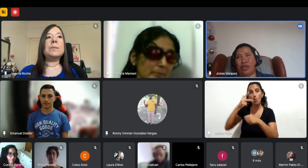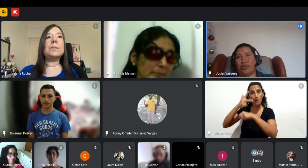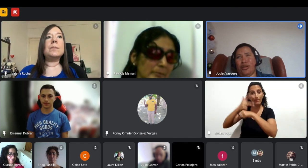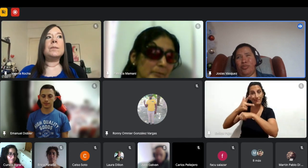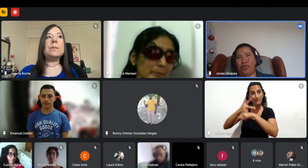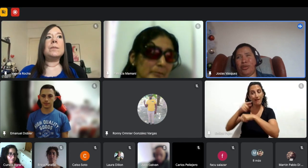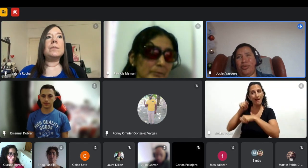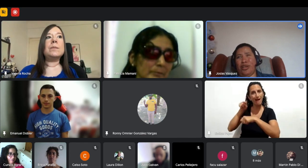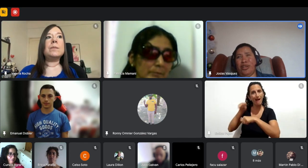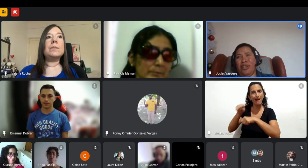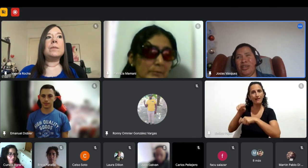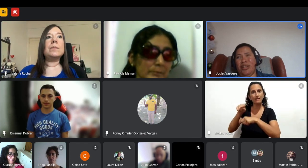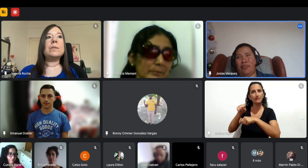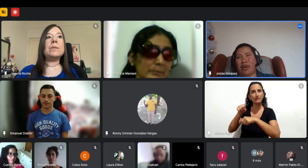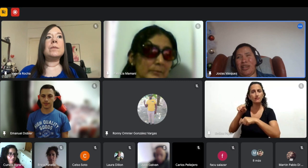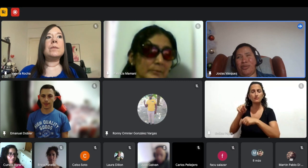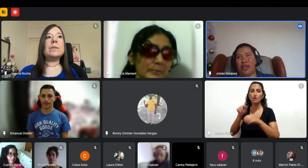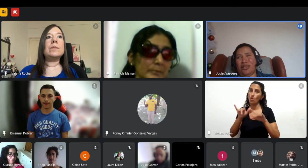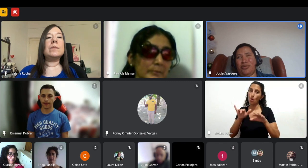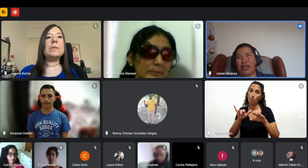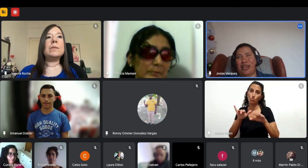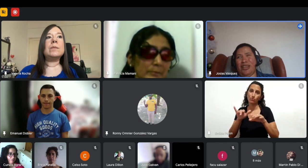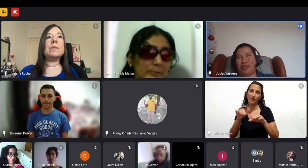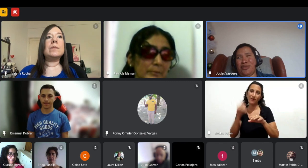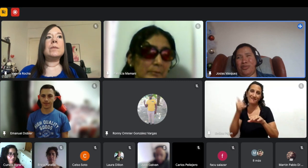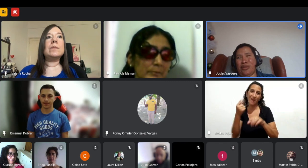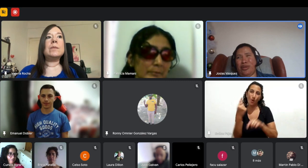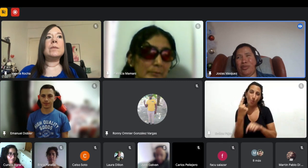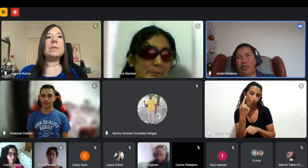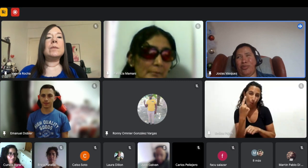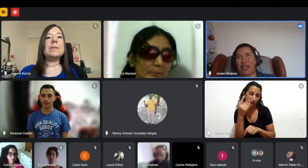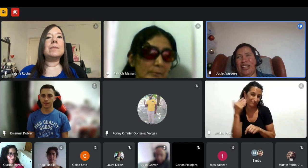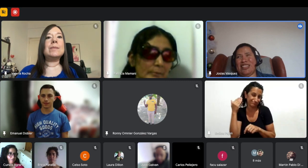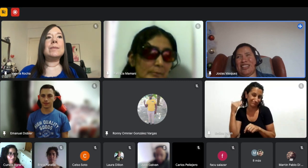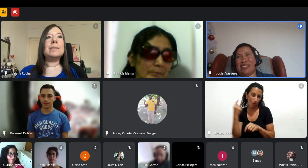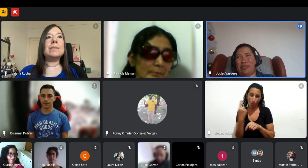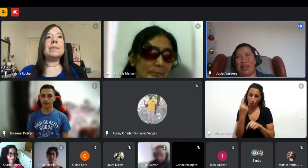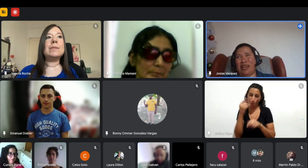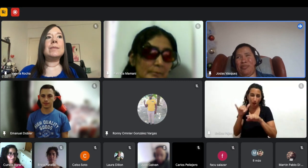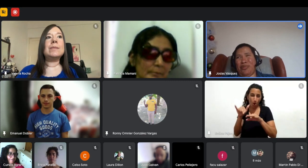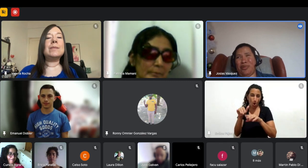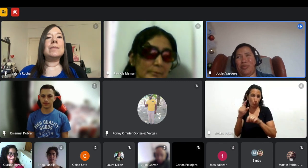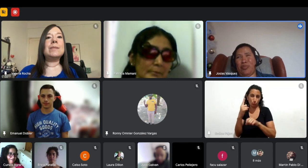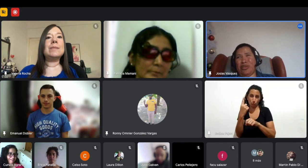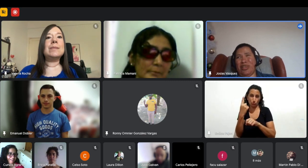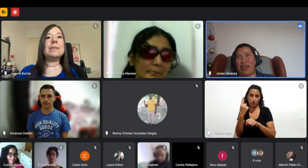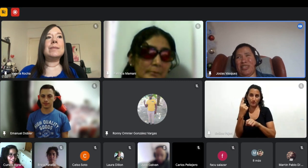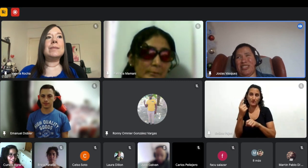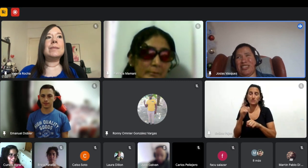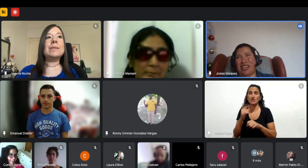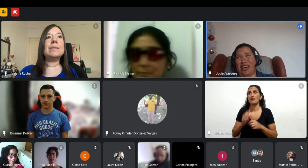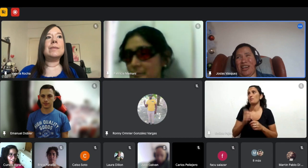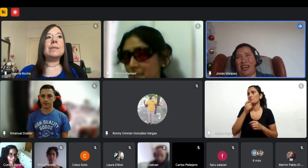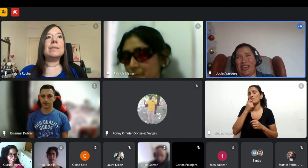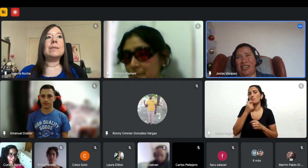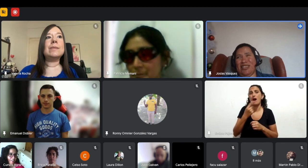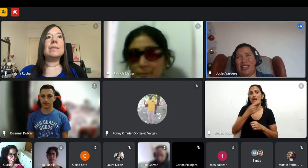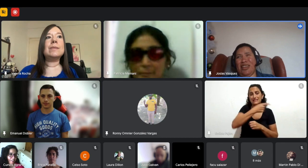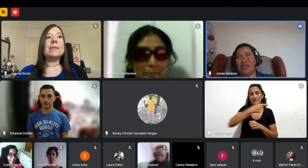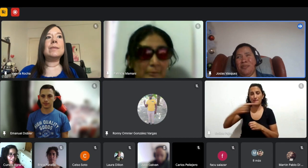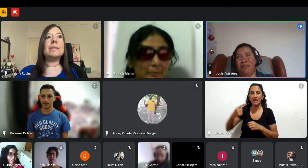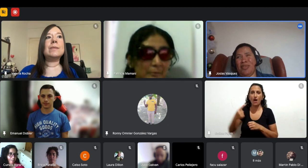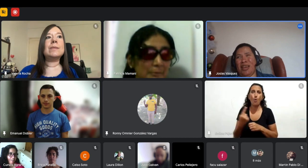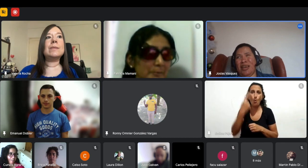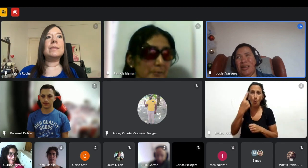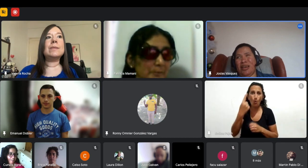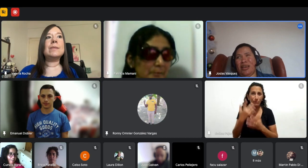teníamos una sola computadora para toda la escuela entonces nos damos como una clase de la semana por persona y a veces hasta cada